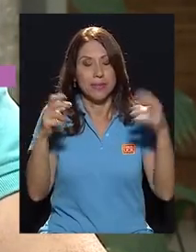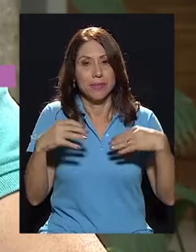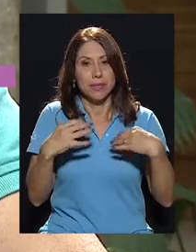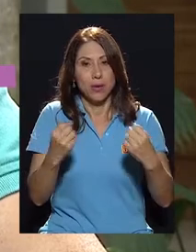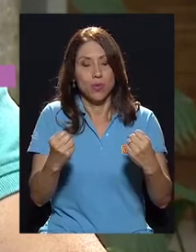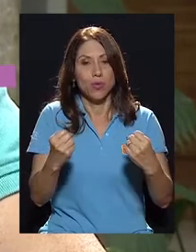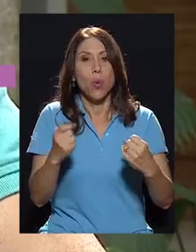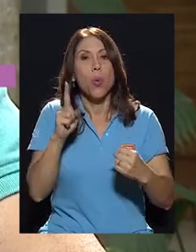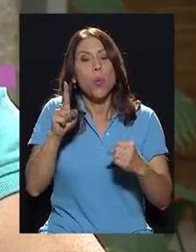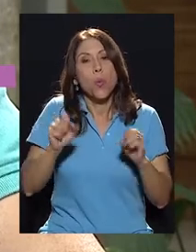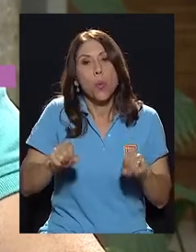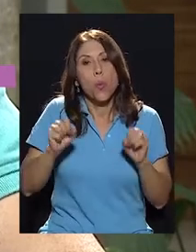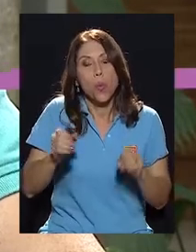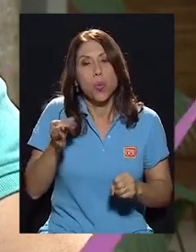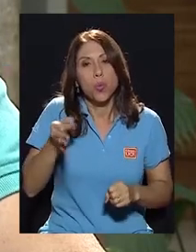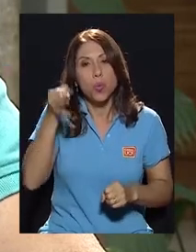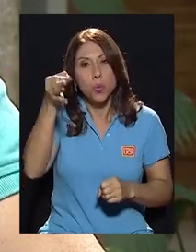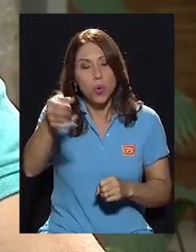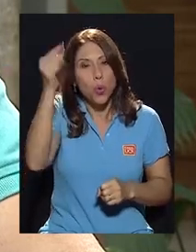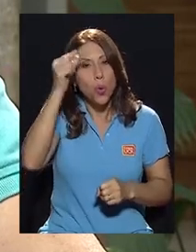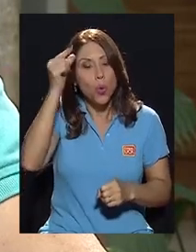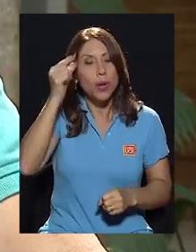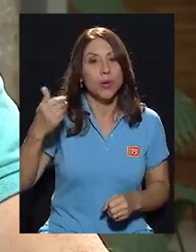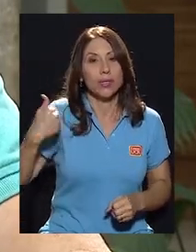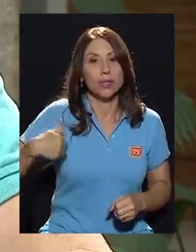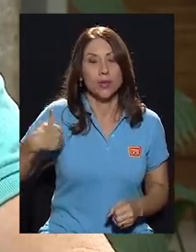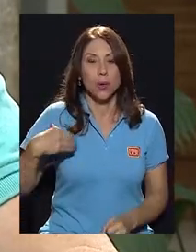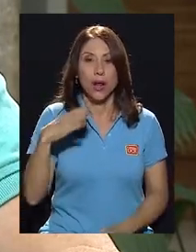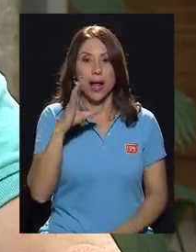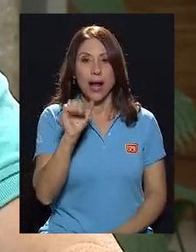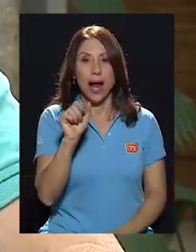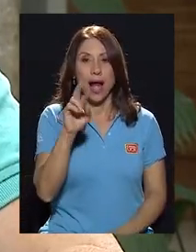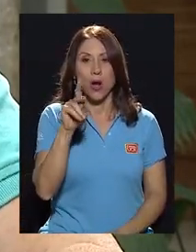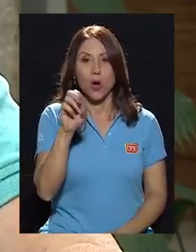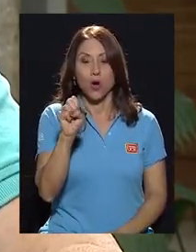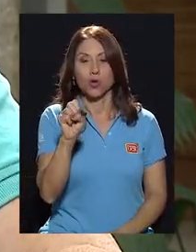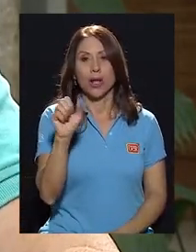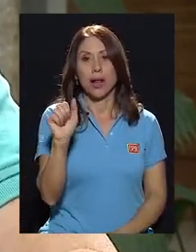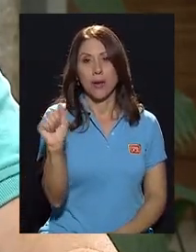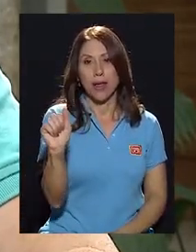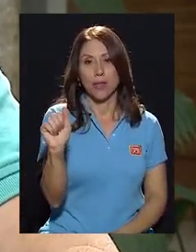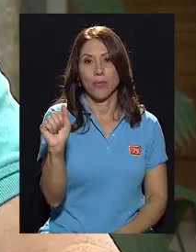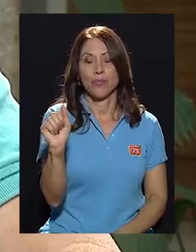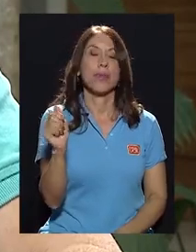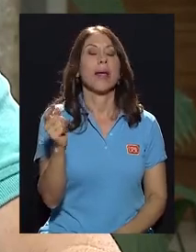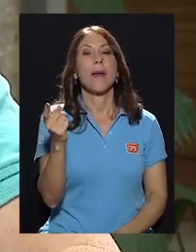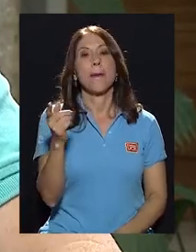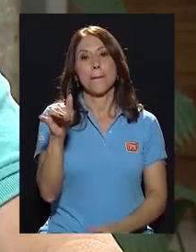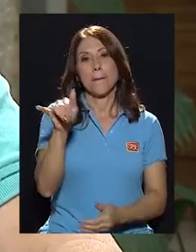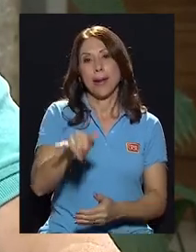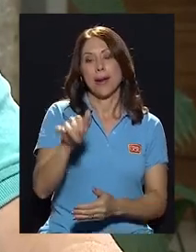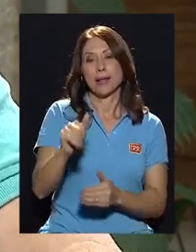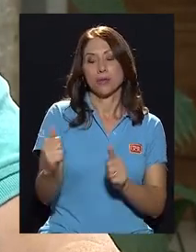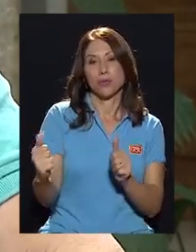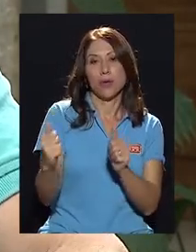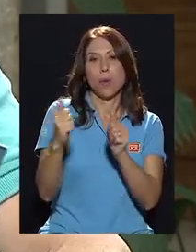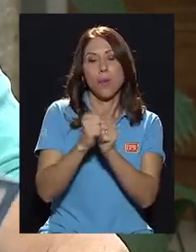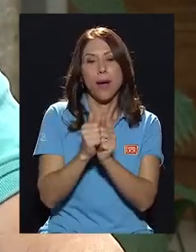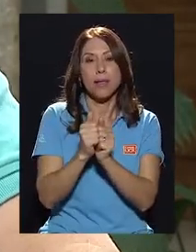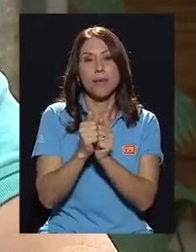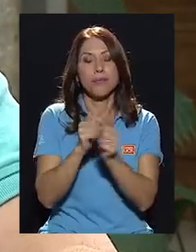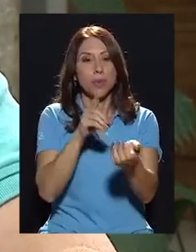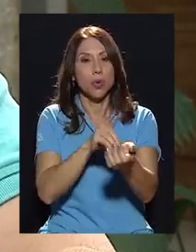salud que tendría un eventual gobierno del señor Carlos Alvarado. Para lo cual nos acompaña